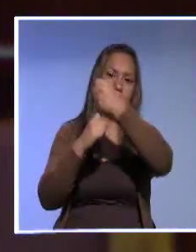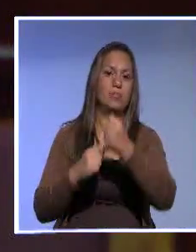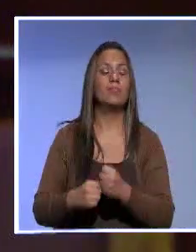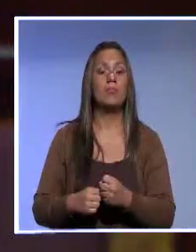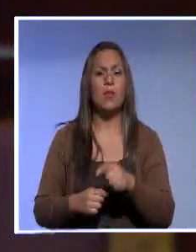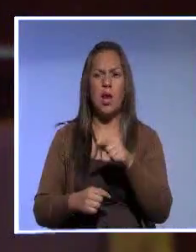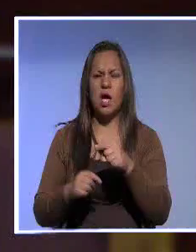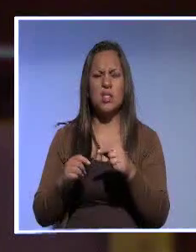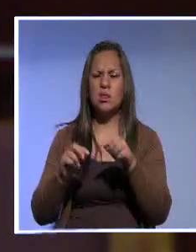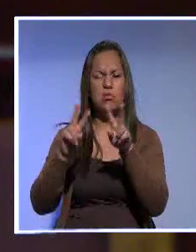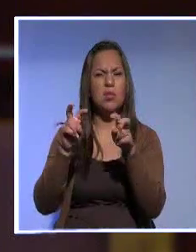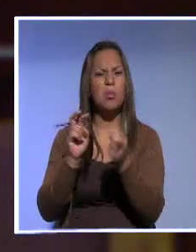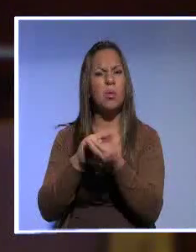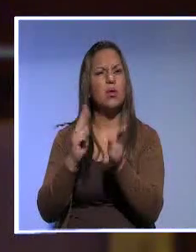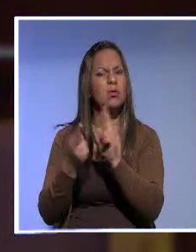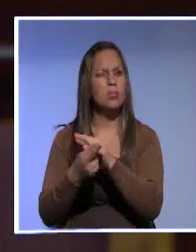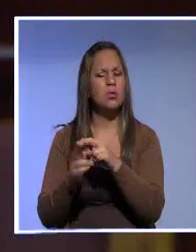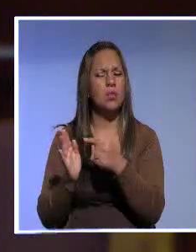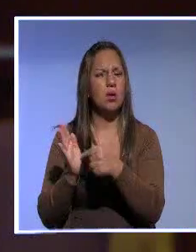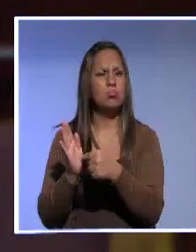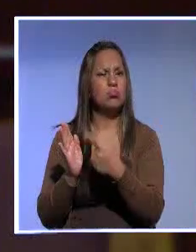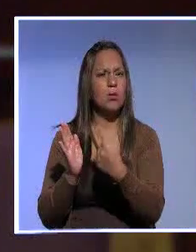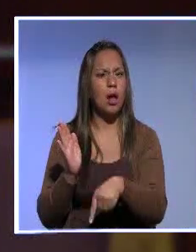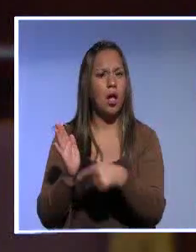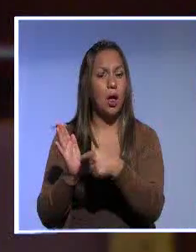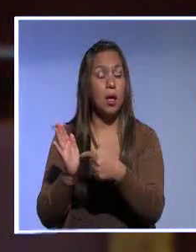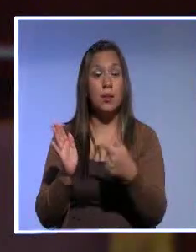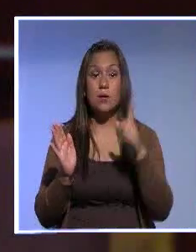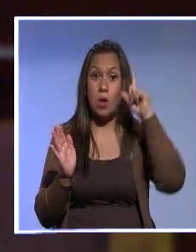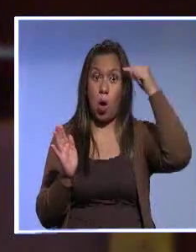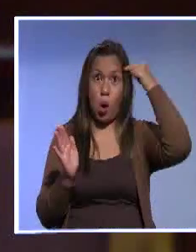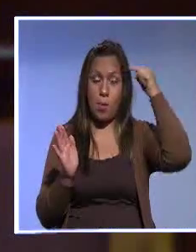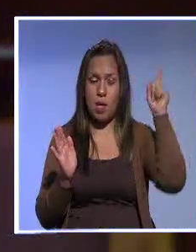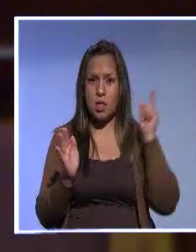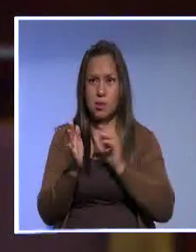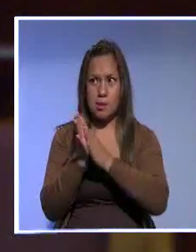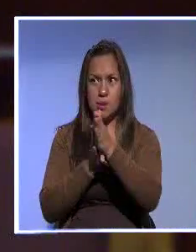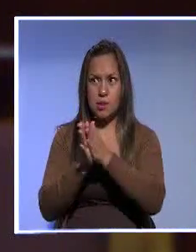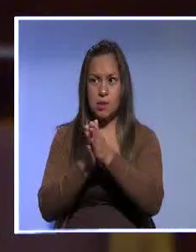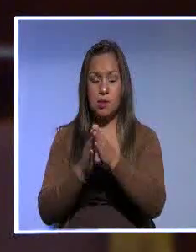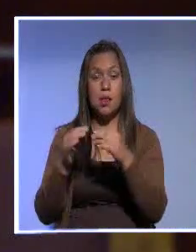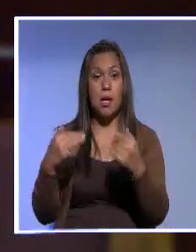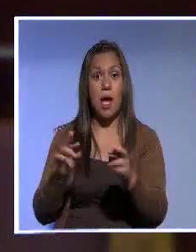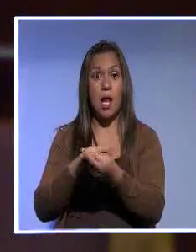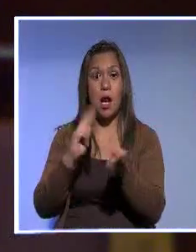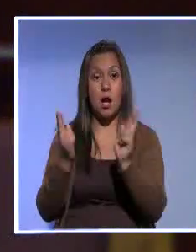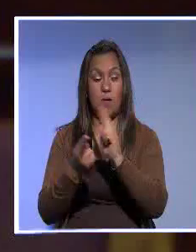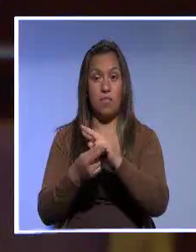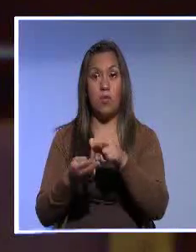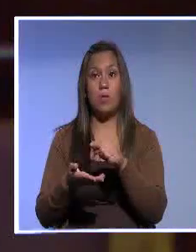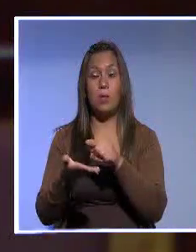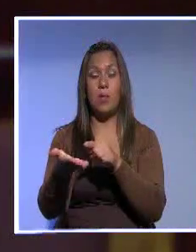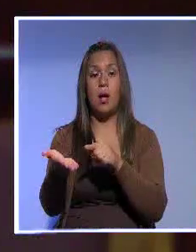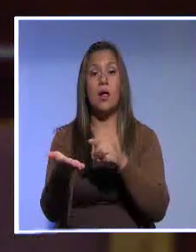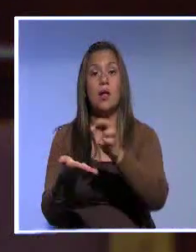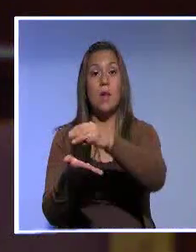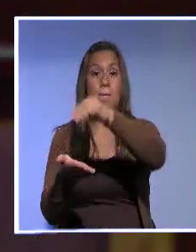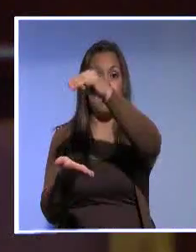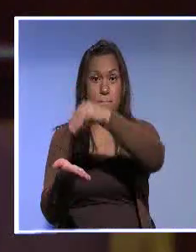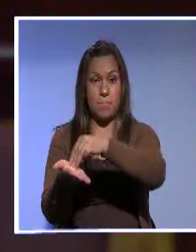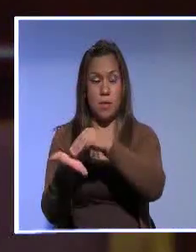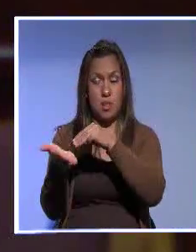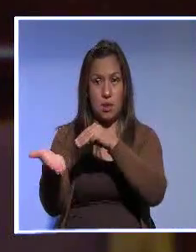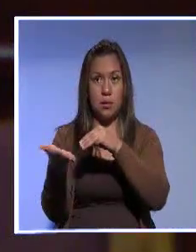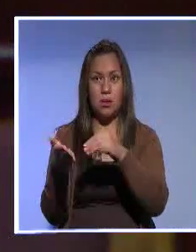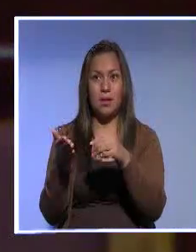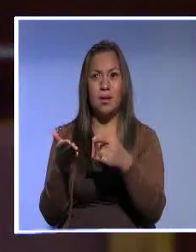de la reforma? El gobierno aprovechó yo la ocasión para, desde la reforma de Montecriste, porque es una reforma constitucional, porque no